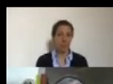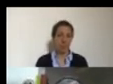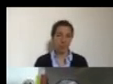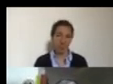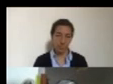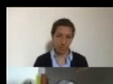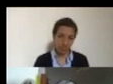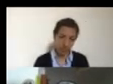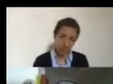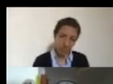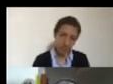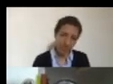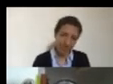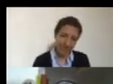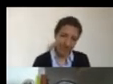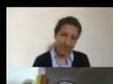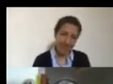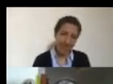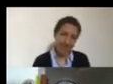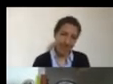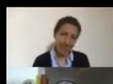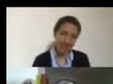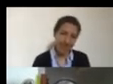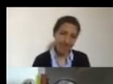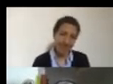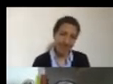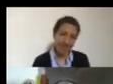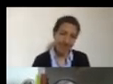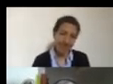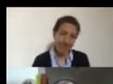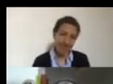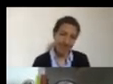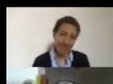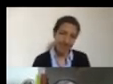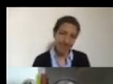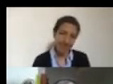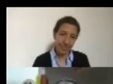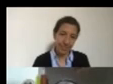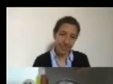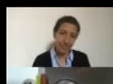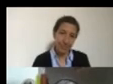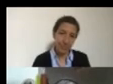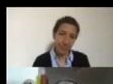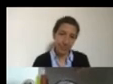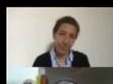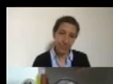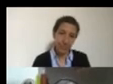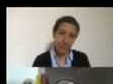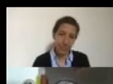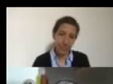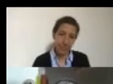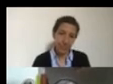Eres el futuro del país. El cambio está en los jóvenes. Si te embarazas,